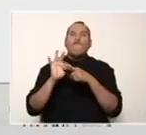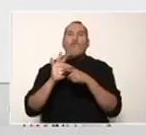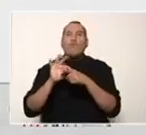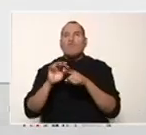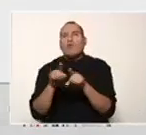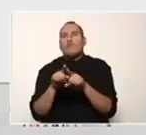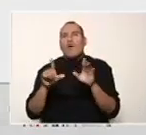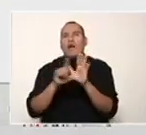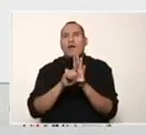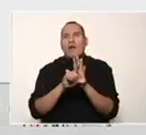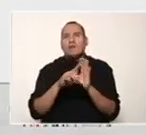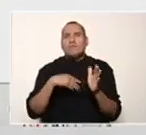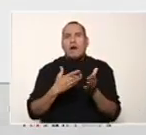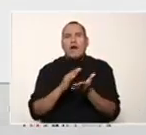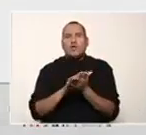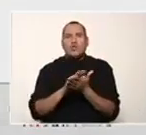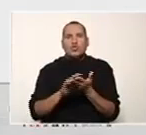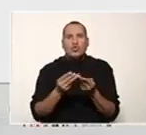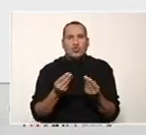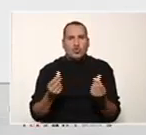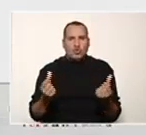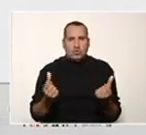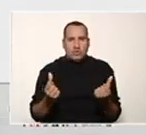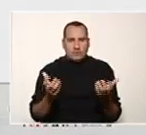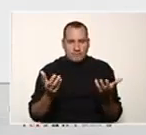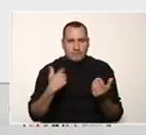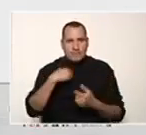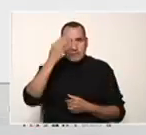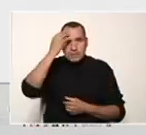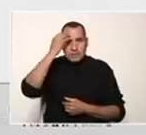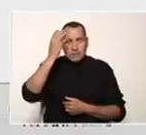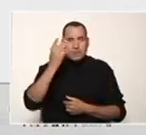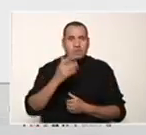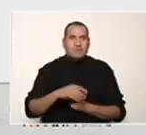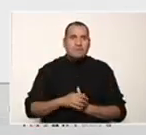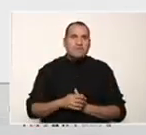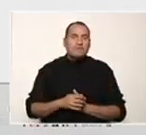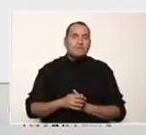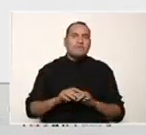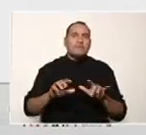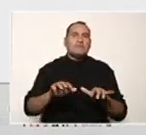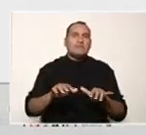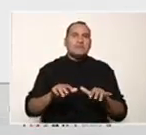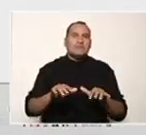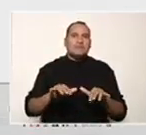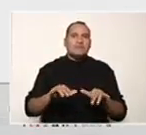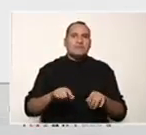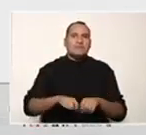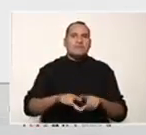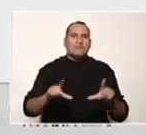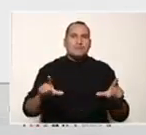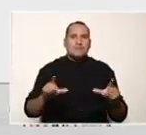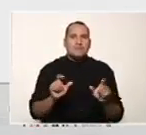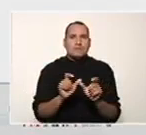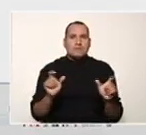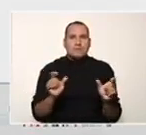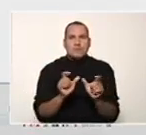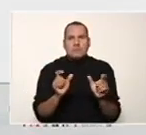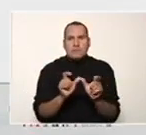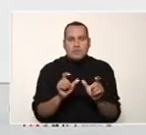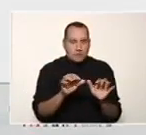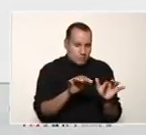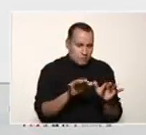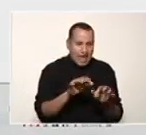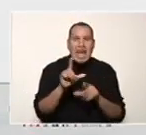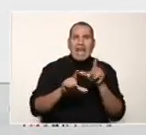producto notable. Esta es la interfaz que ya conocemos de Bluefish, uno de los editores de texto que nos permite programar en